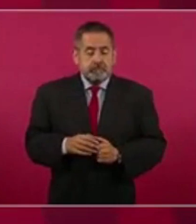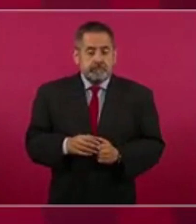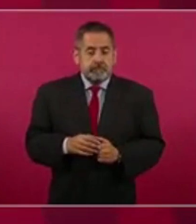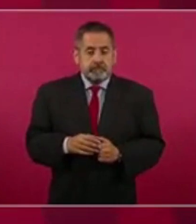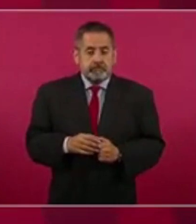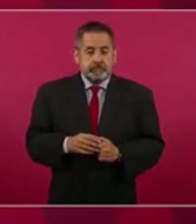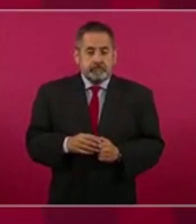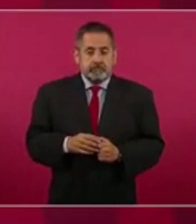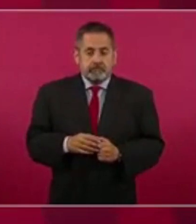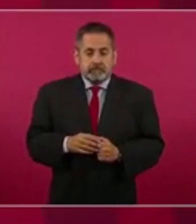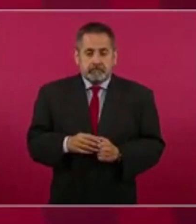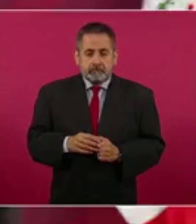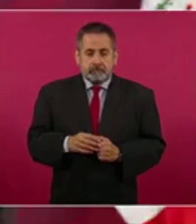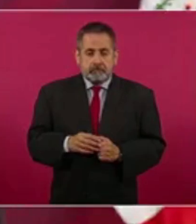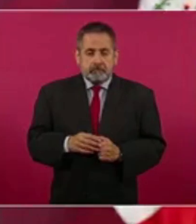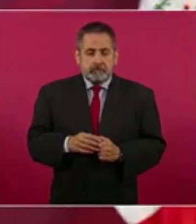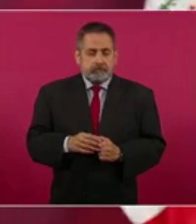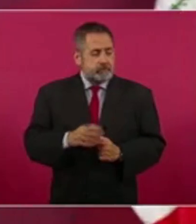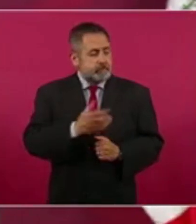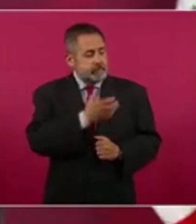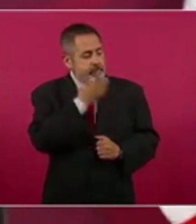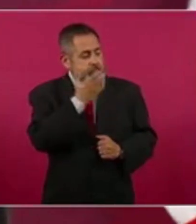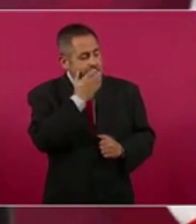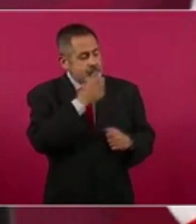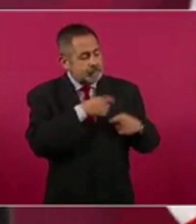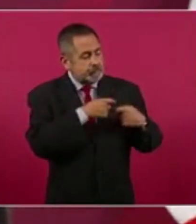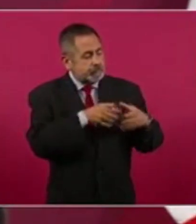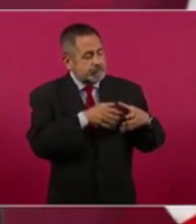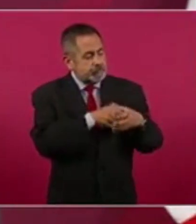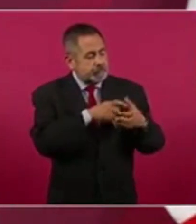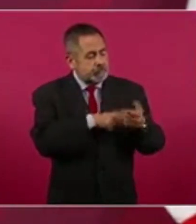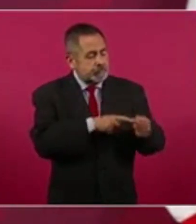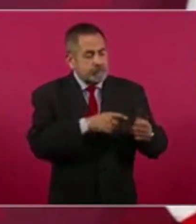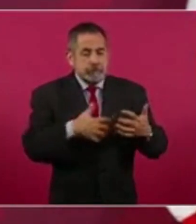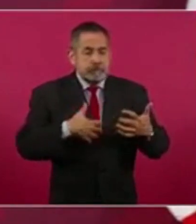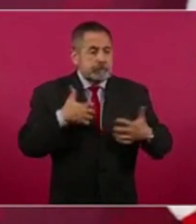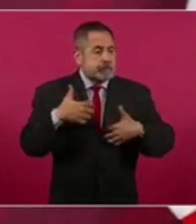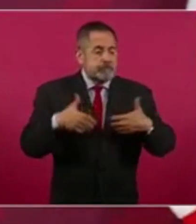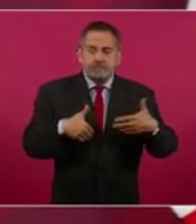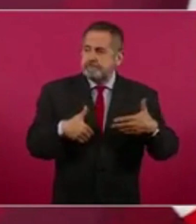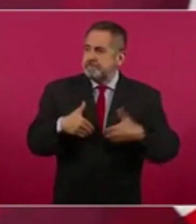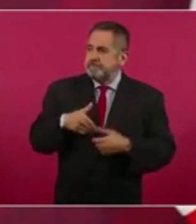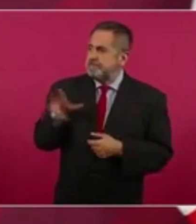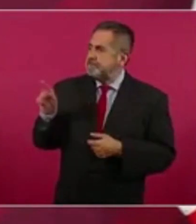Al conservadurismo le molesta mucho eso,